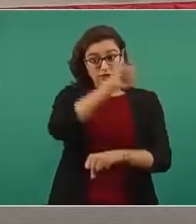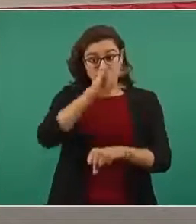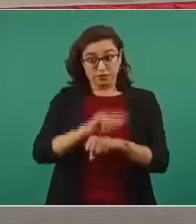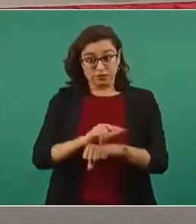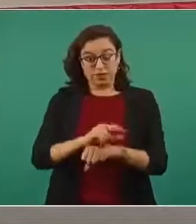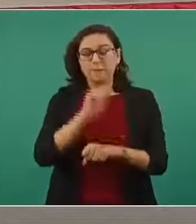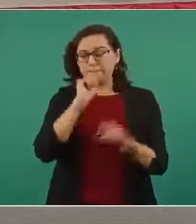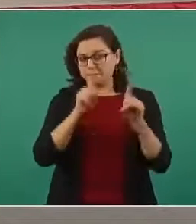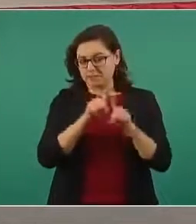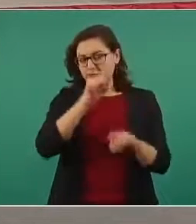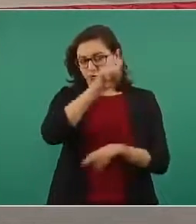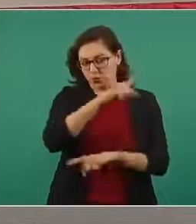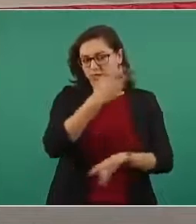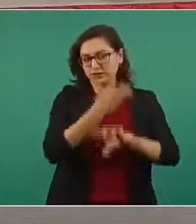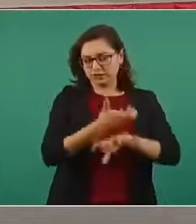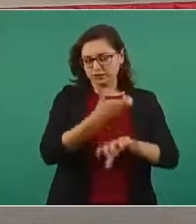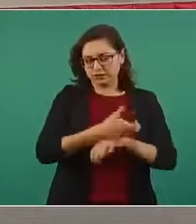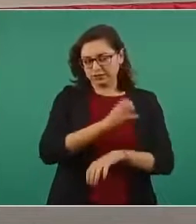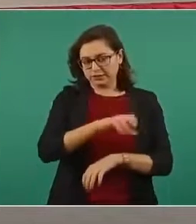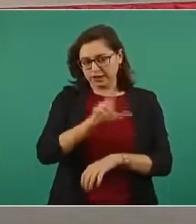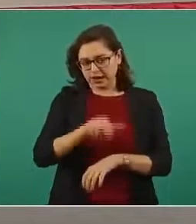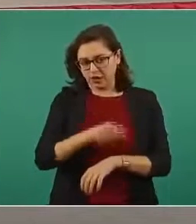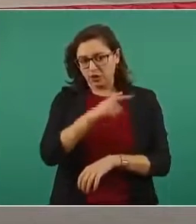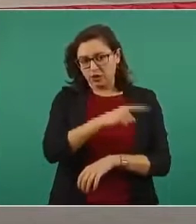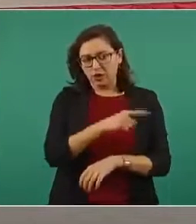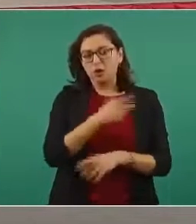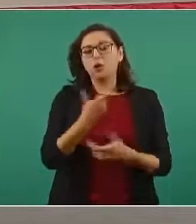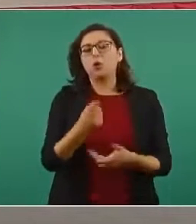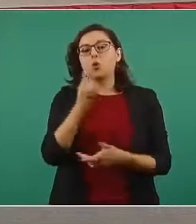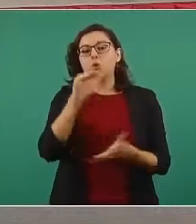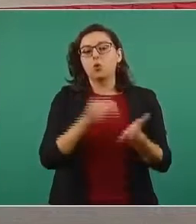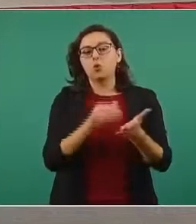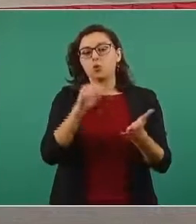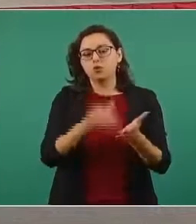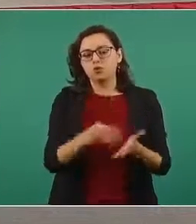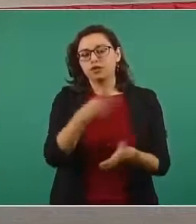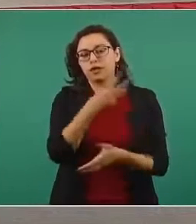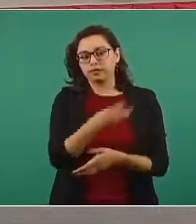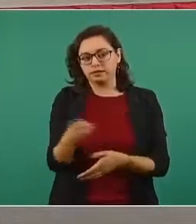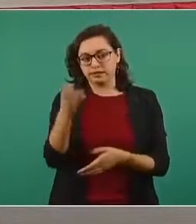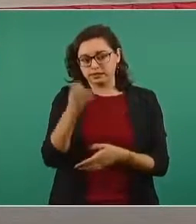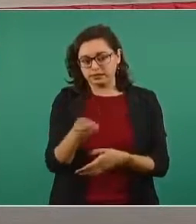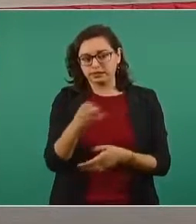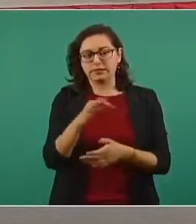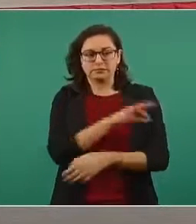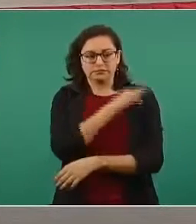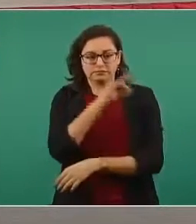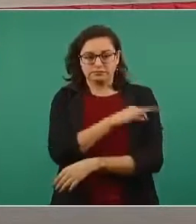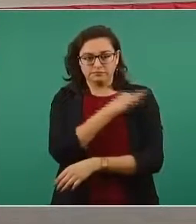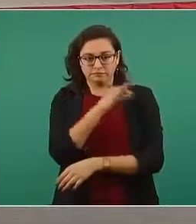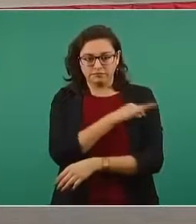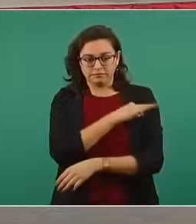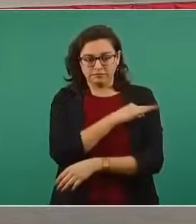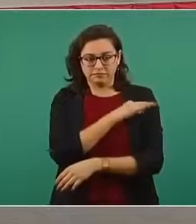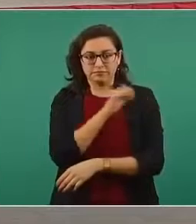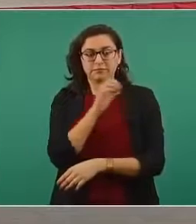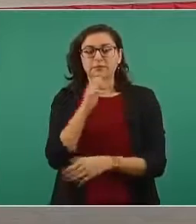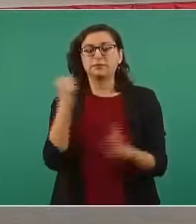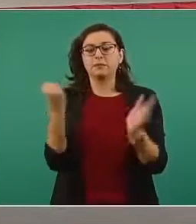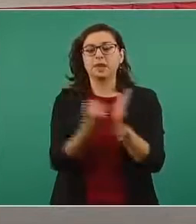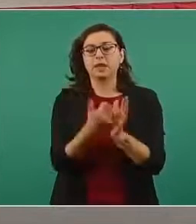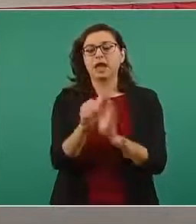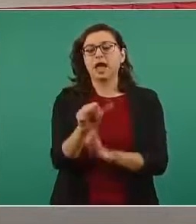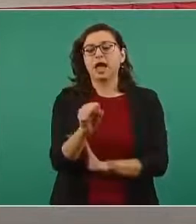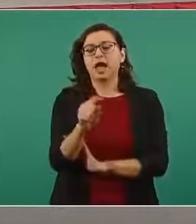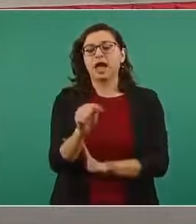de Chicago, arribarán a las 22 horas 1.394.800 dosis de la vacuna AstraZeneca,